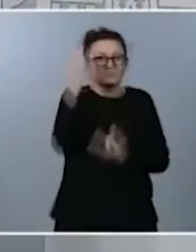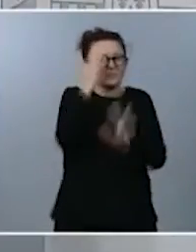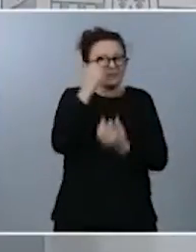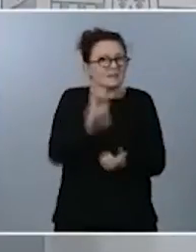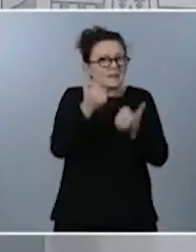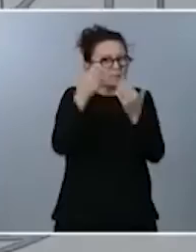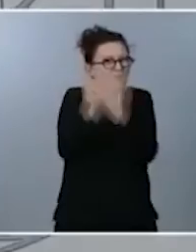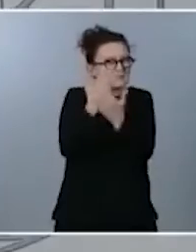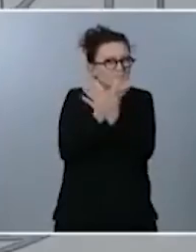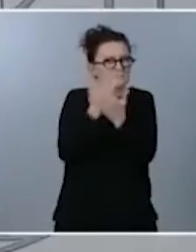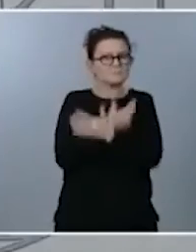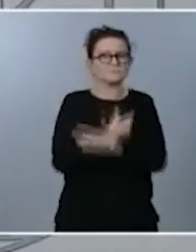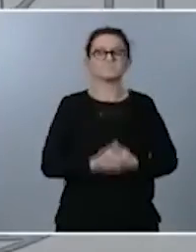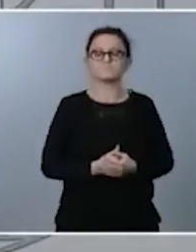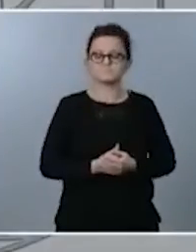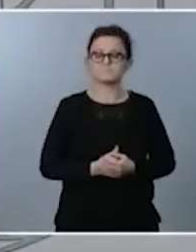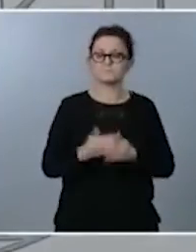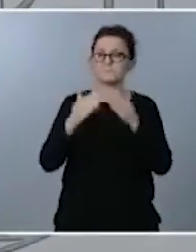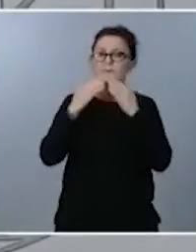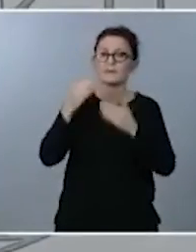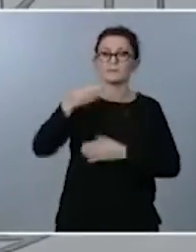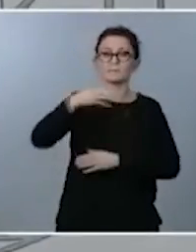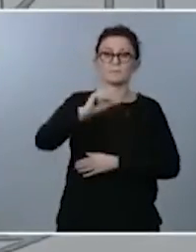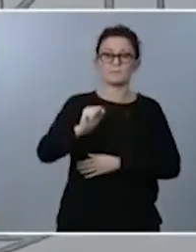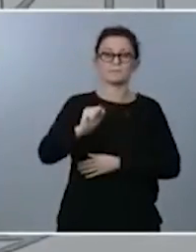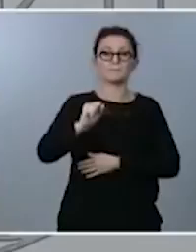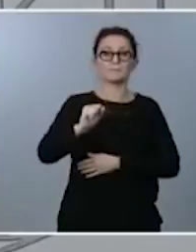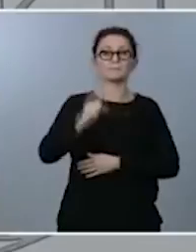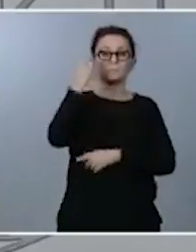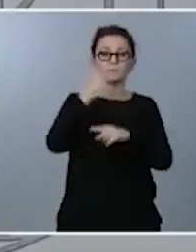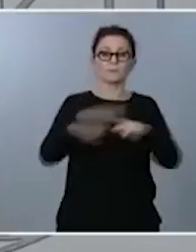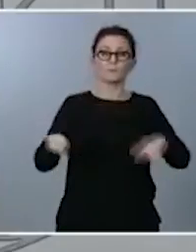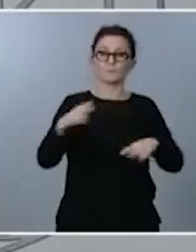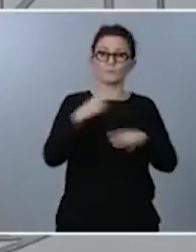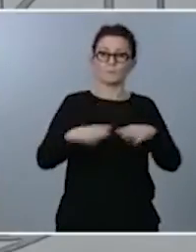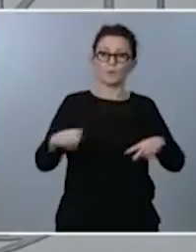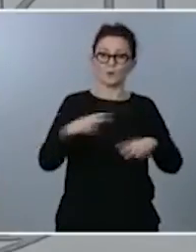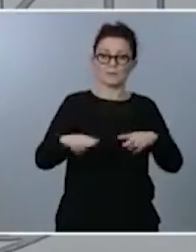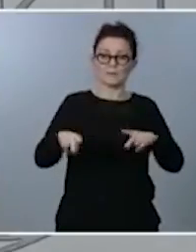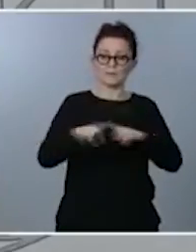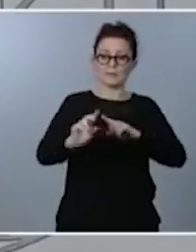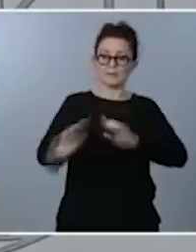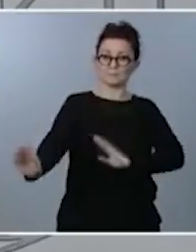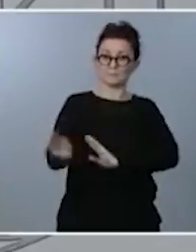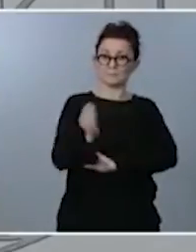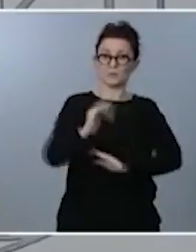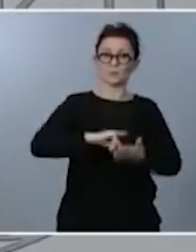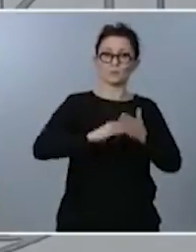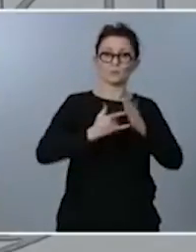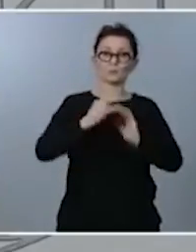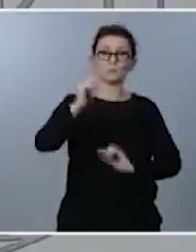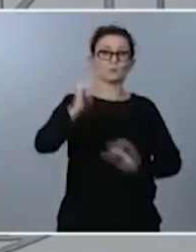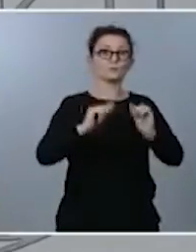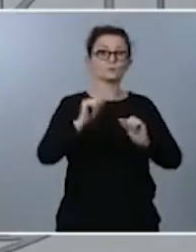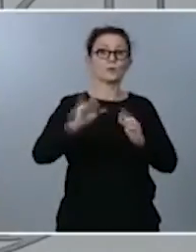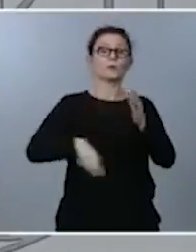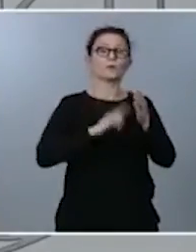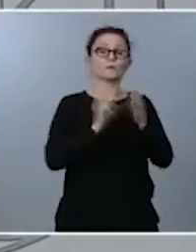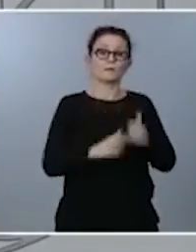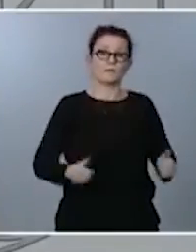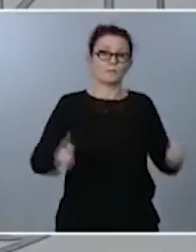Sí gracias Marta efectivamente una de las políticas que se beneficia claramente del proyecto de presupuesto es la ley de dependencia